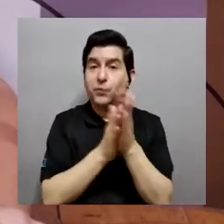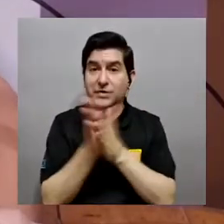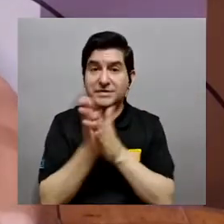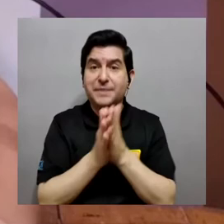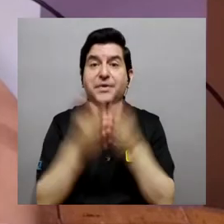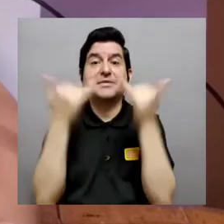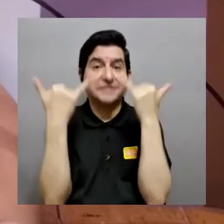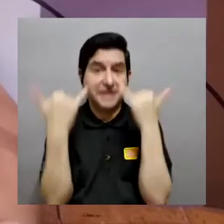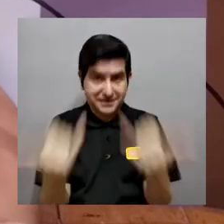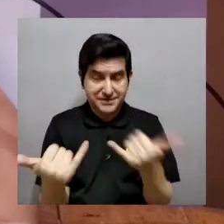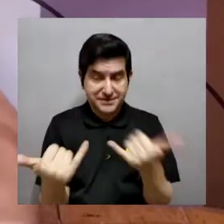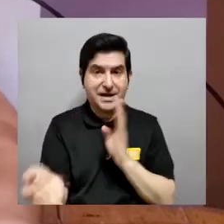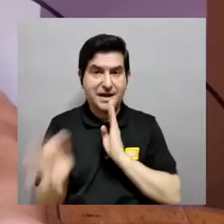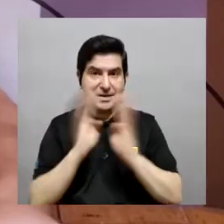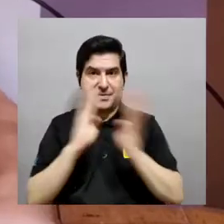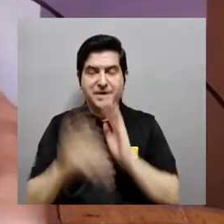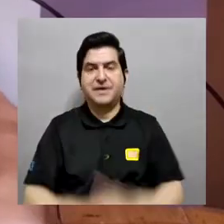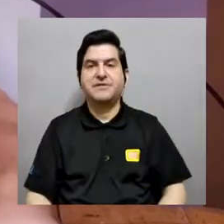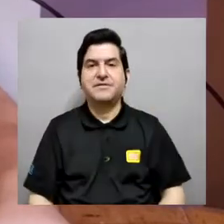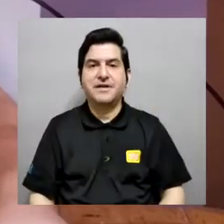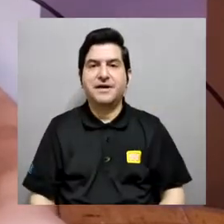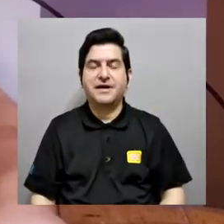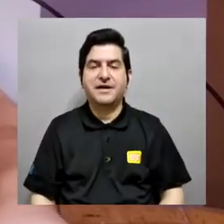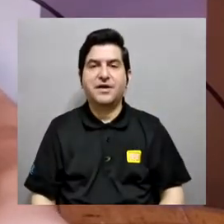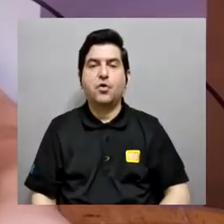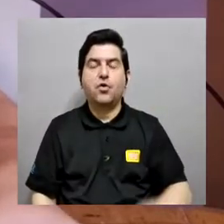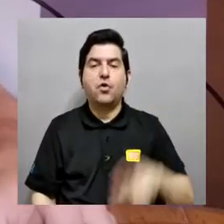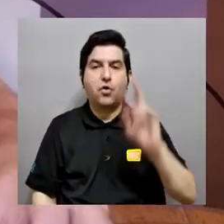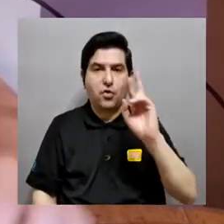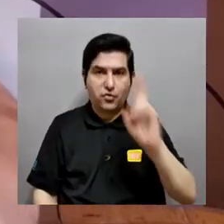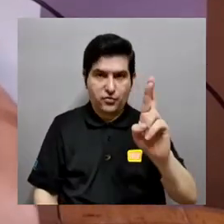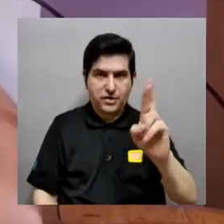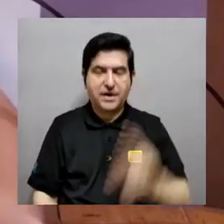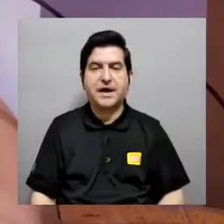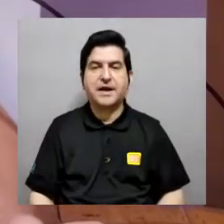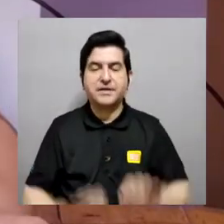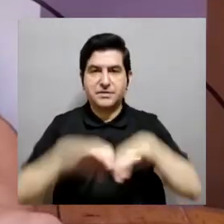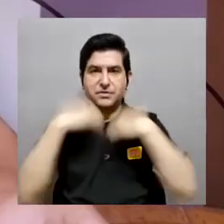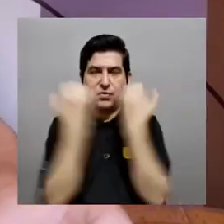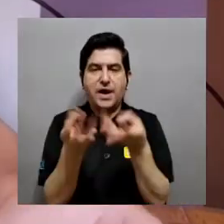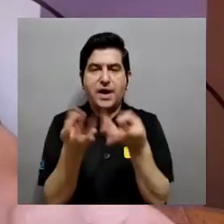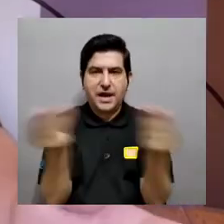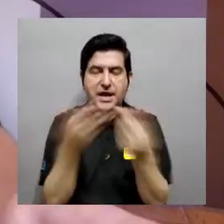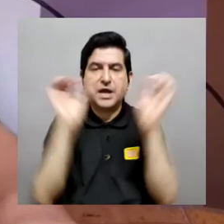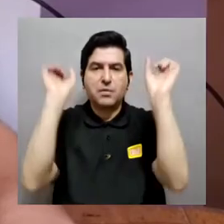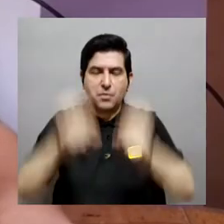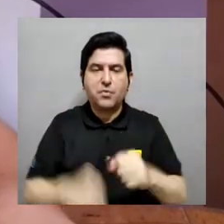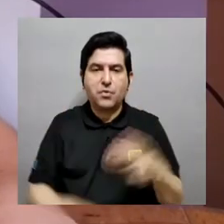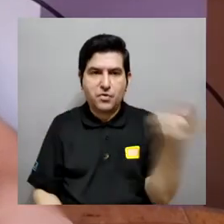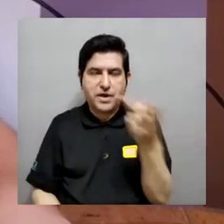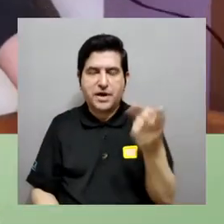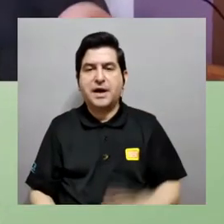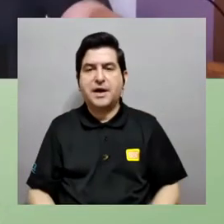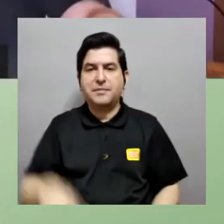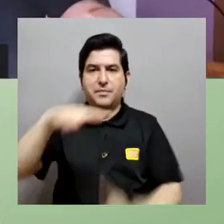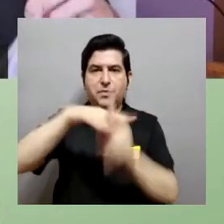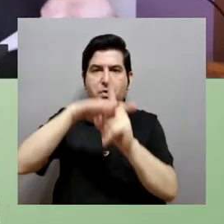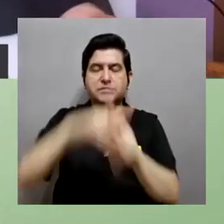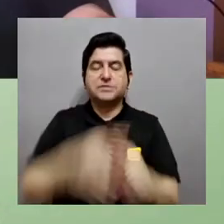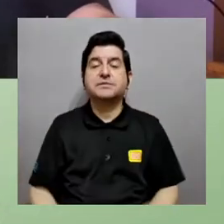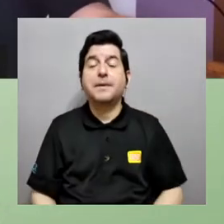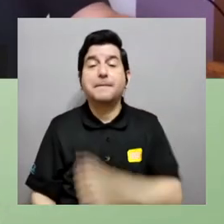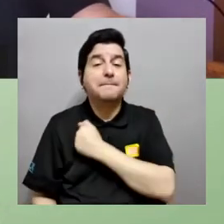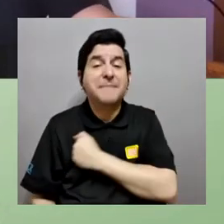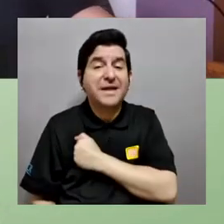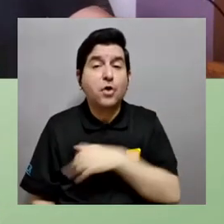computadora bueno entonces aprovechamos de una vez para conversar con Ricardo ahí al equipo